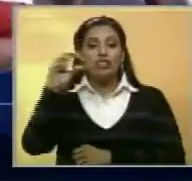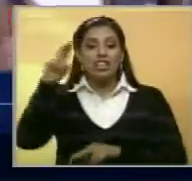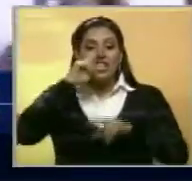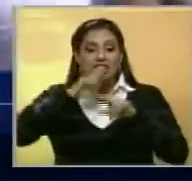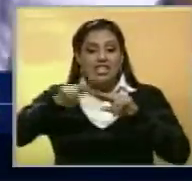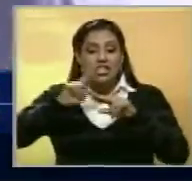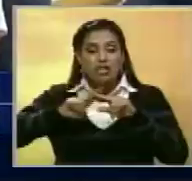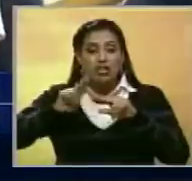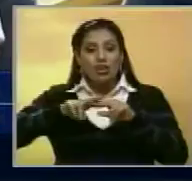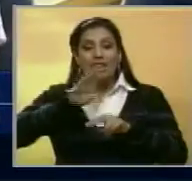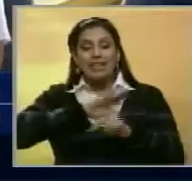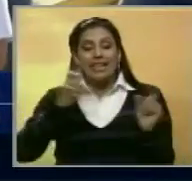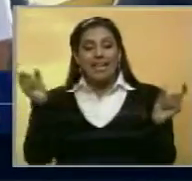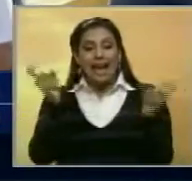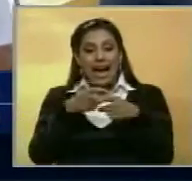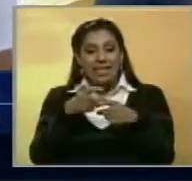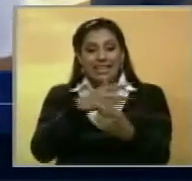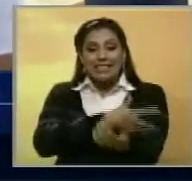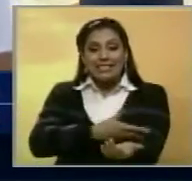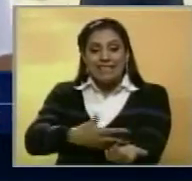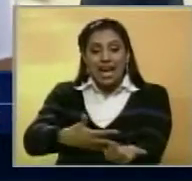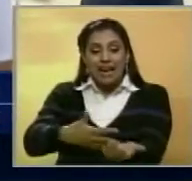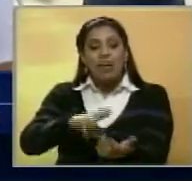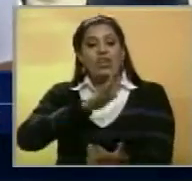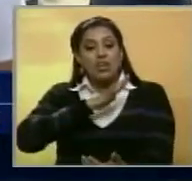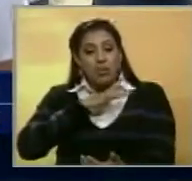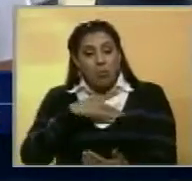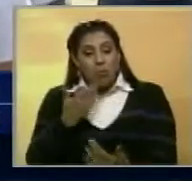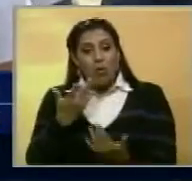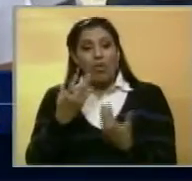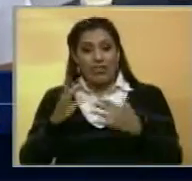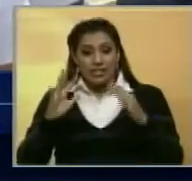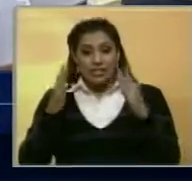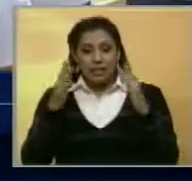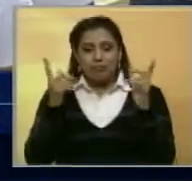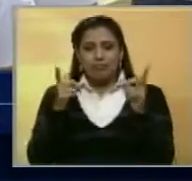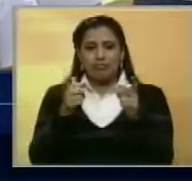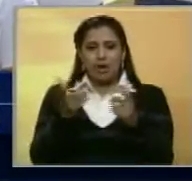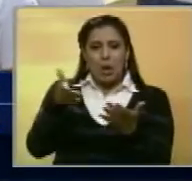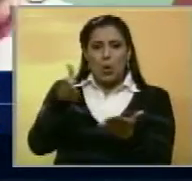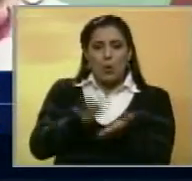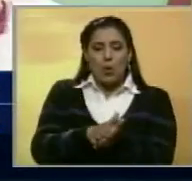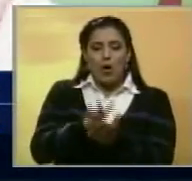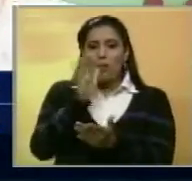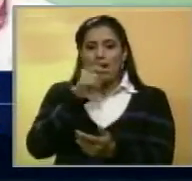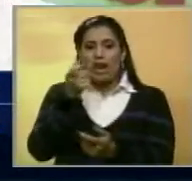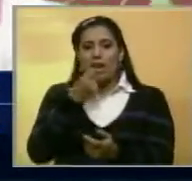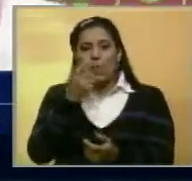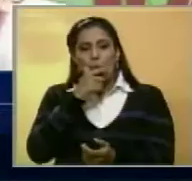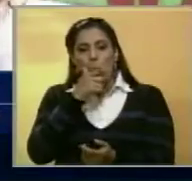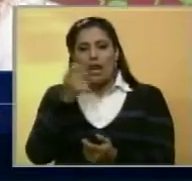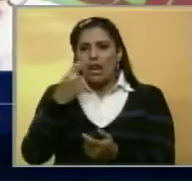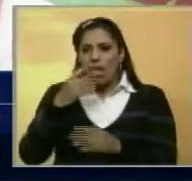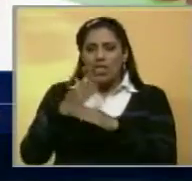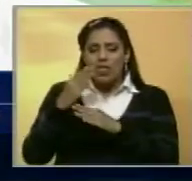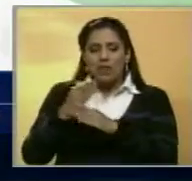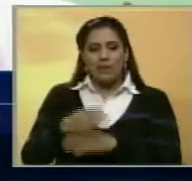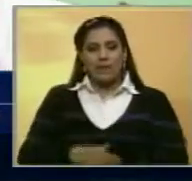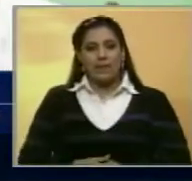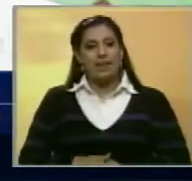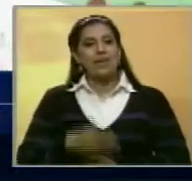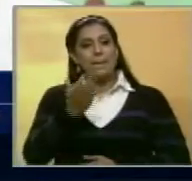que en su mayoría padecen de leucemia y sus posibilidades de sobrevivir disminuyen a diario con cada protocolo que no reciben.